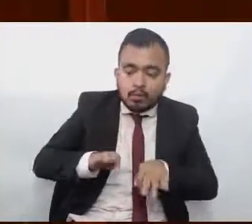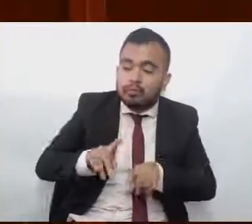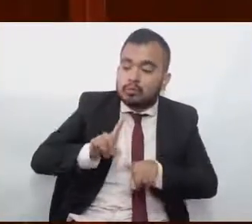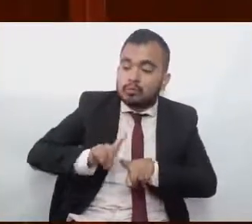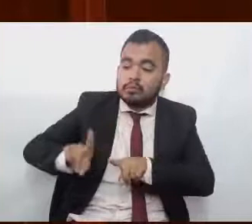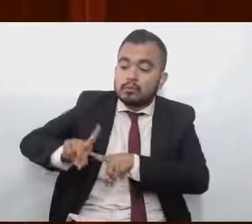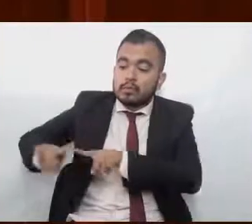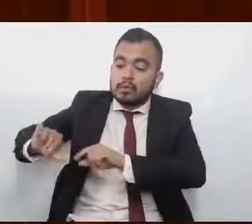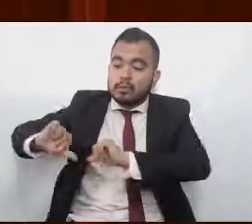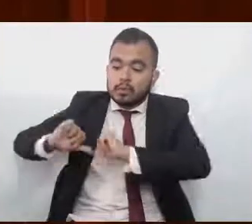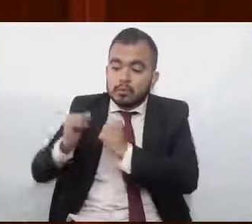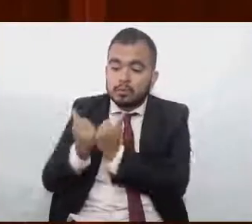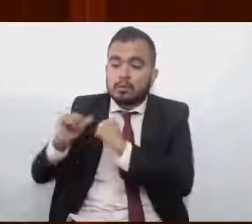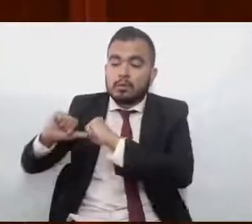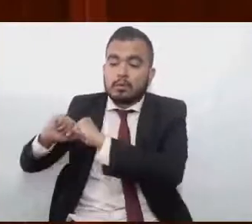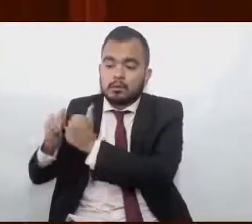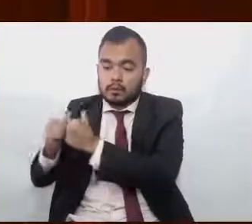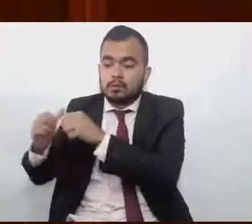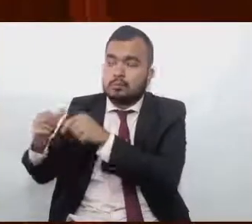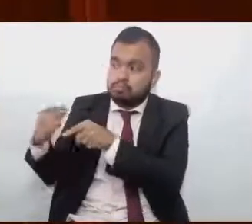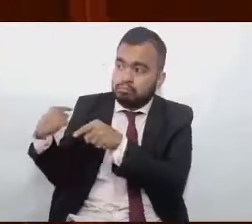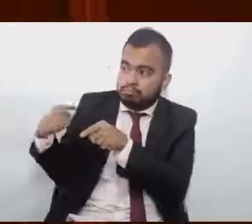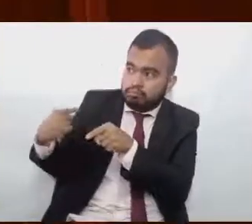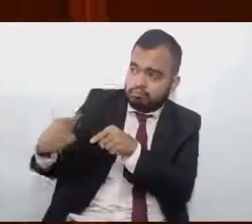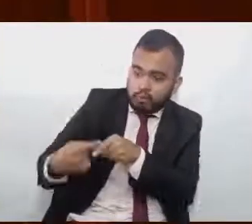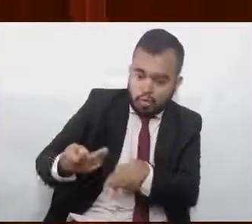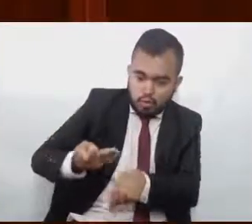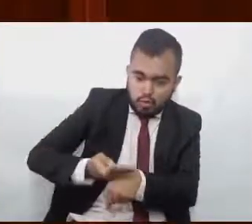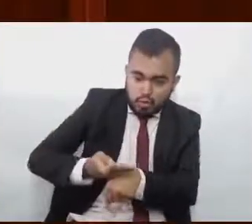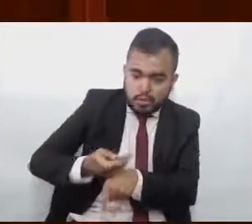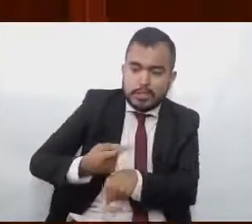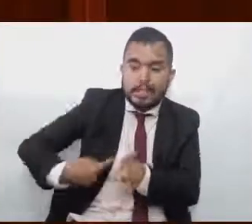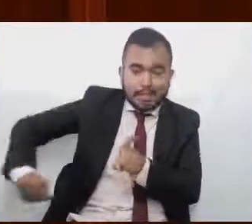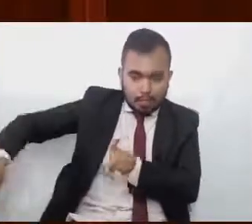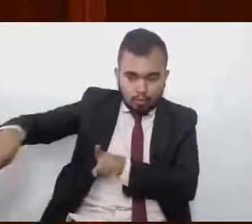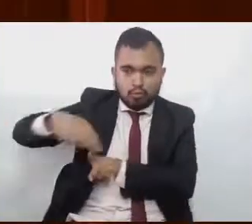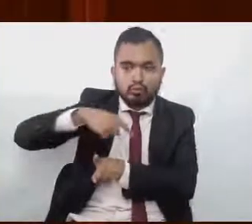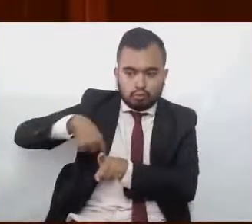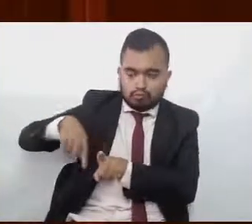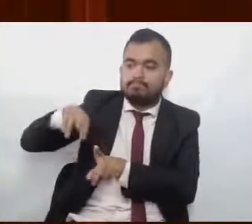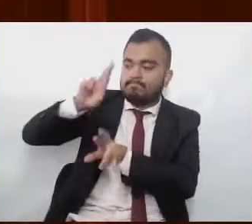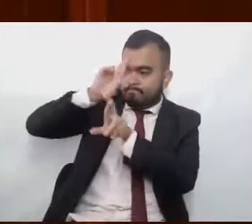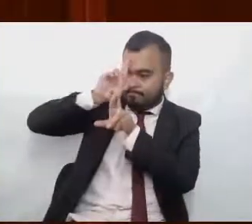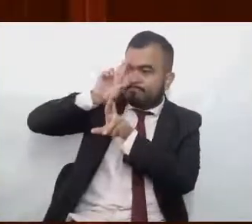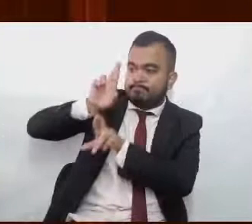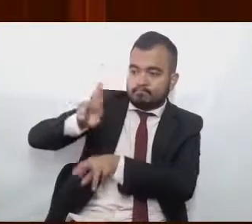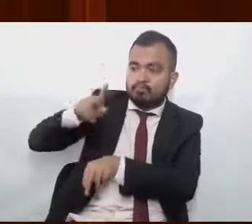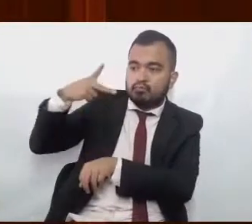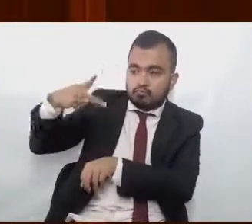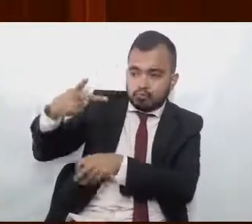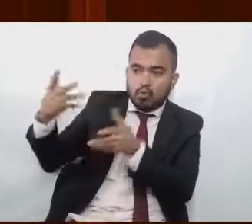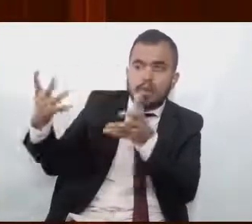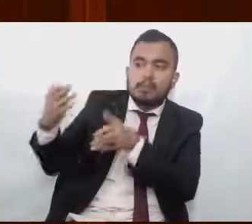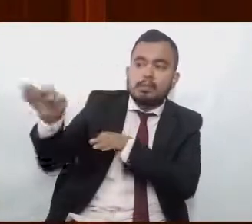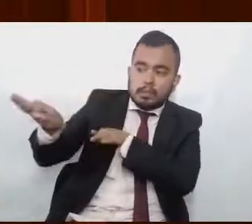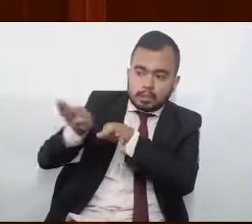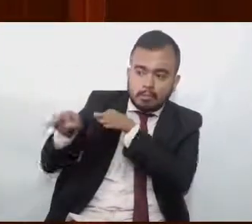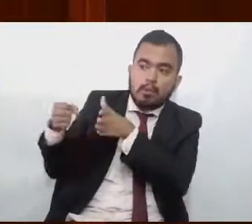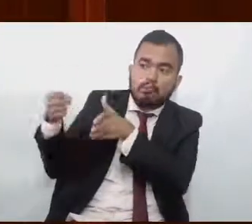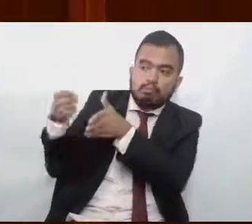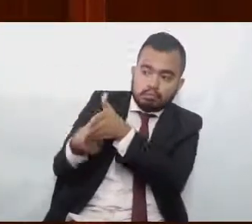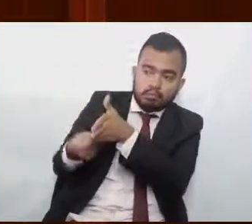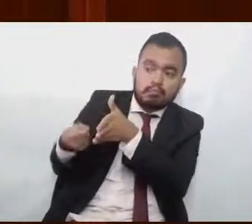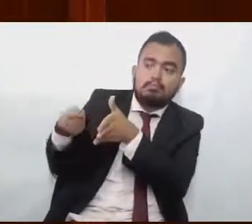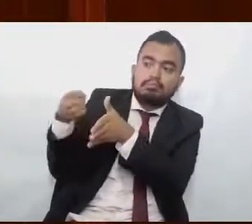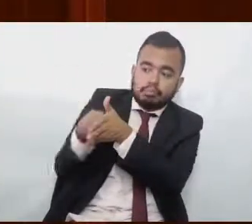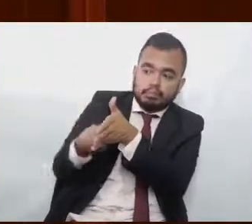desde esos tiempos hasta ahora, en reconocimiento a esa militancia que está ahí trabajando